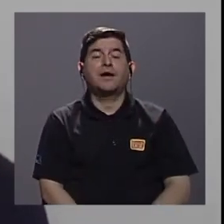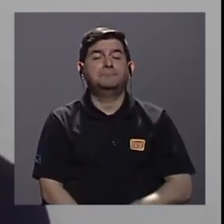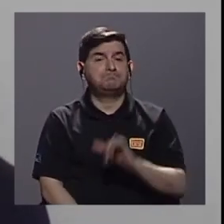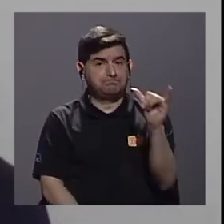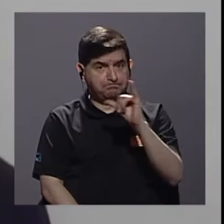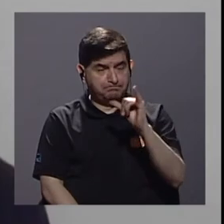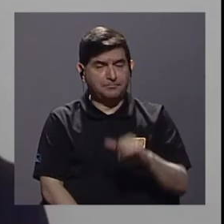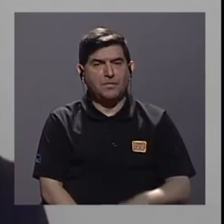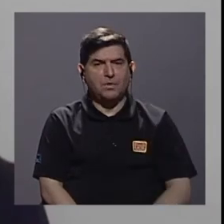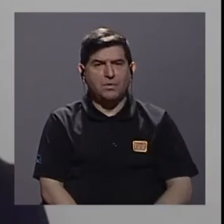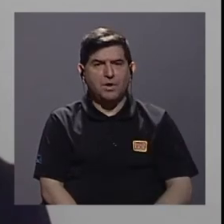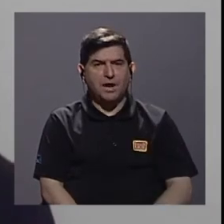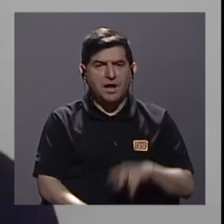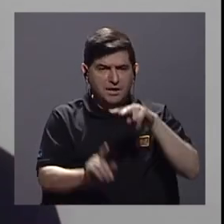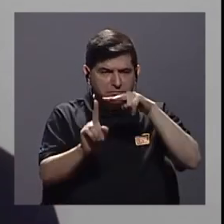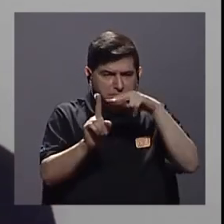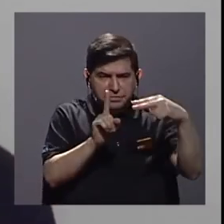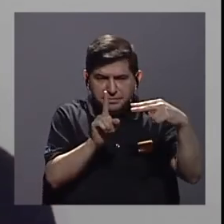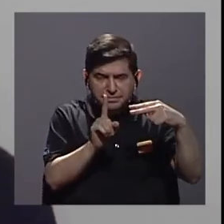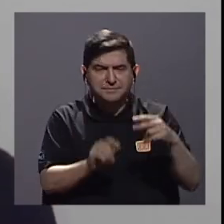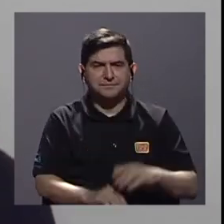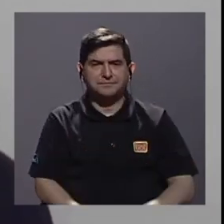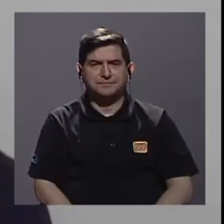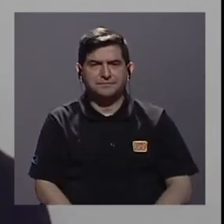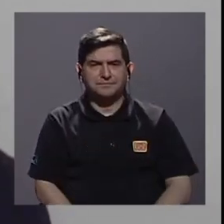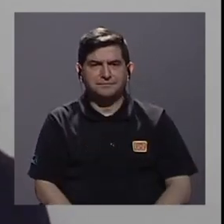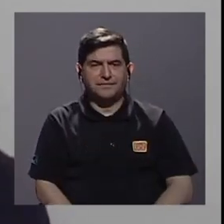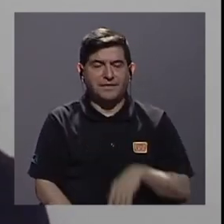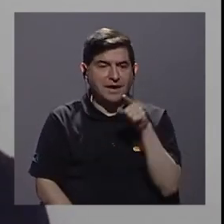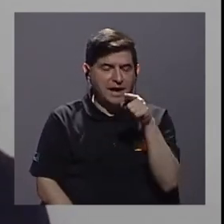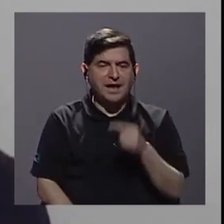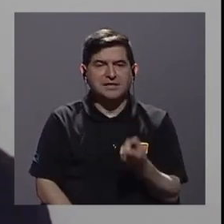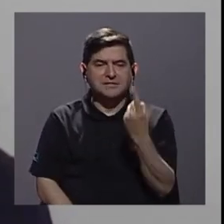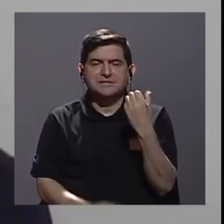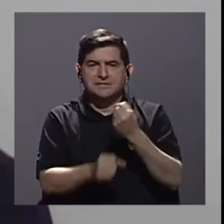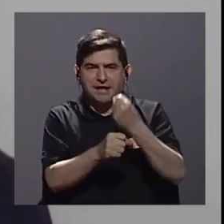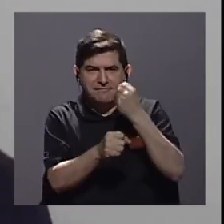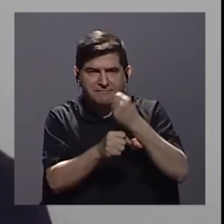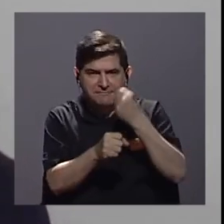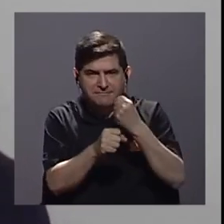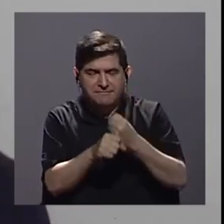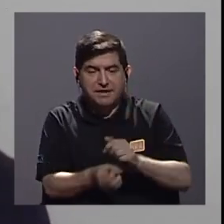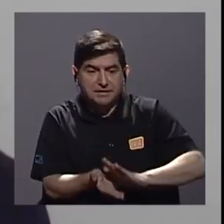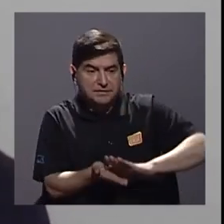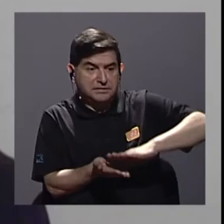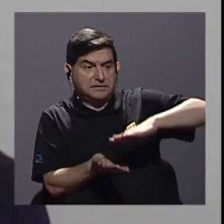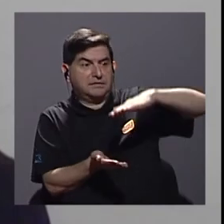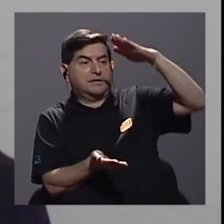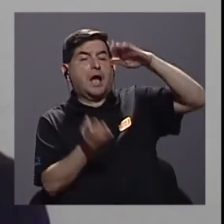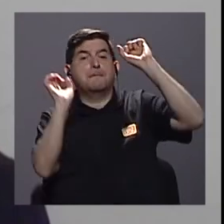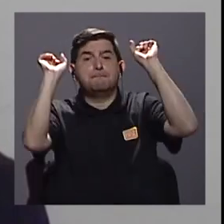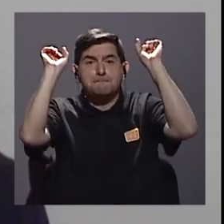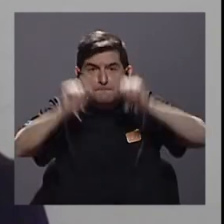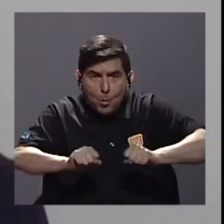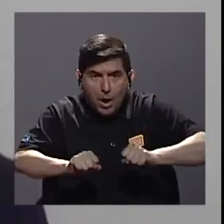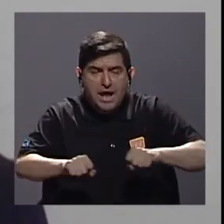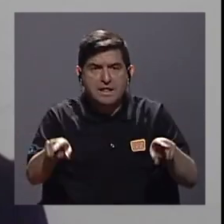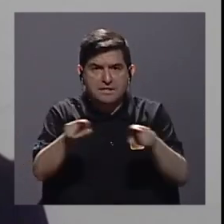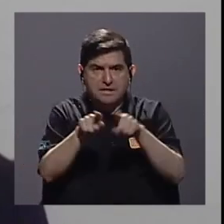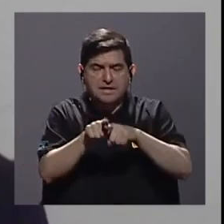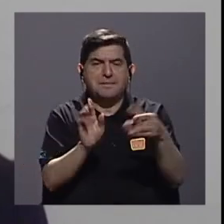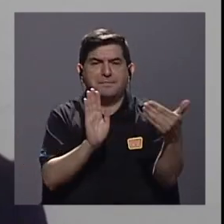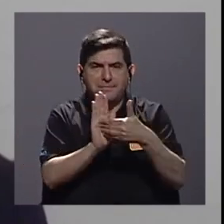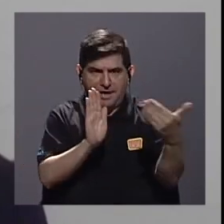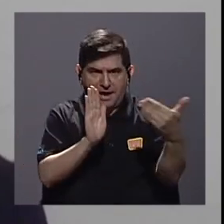También visualizamos que donde este desempleo se incrementa pueden haber, inclusive, digamos,